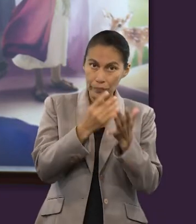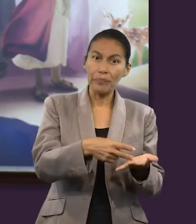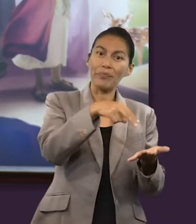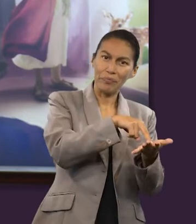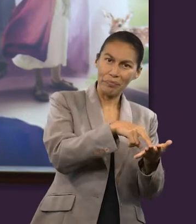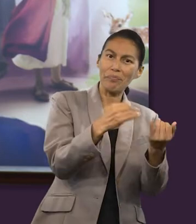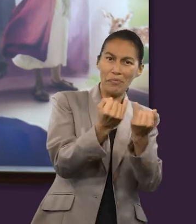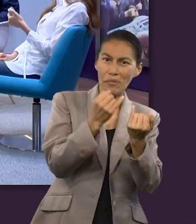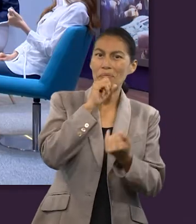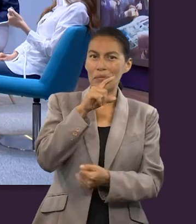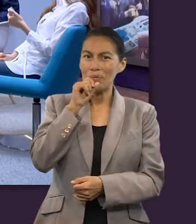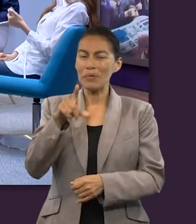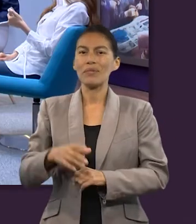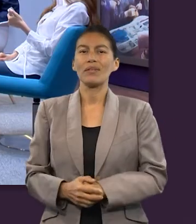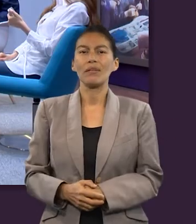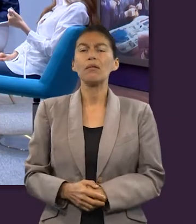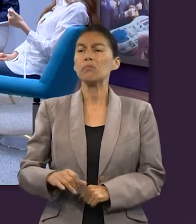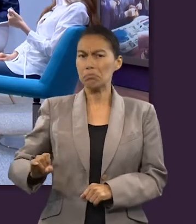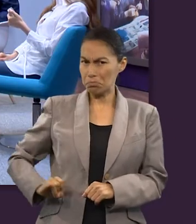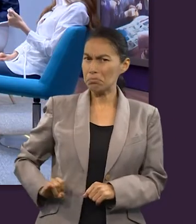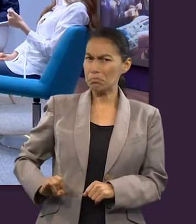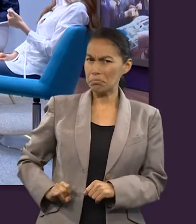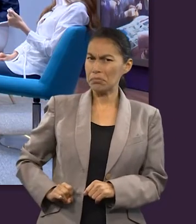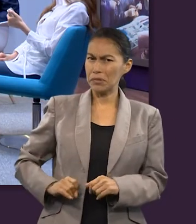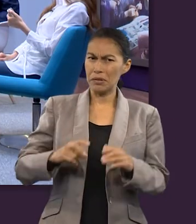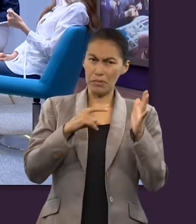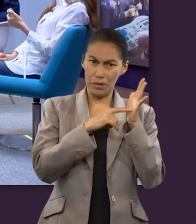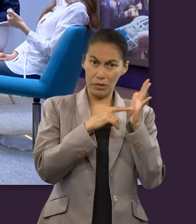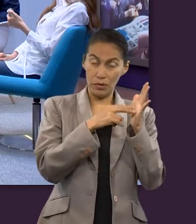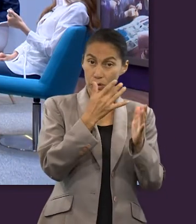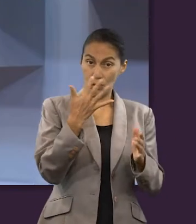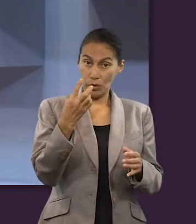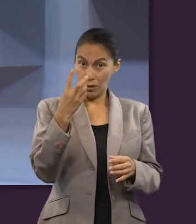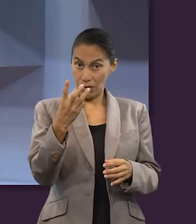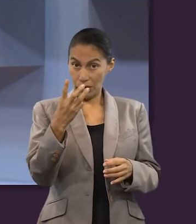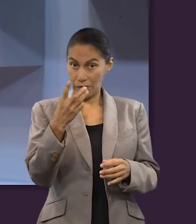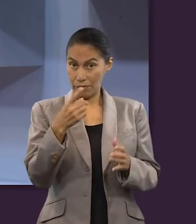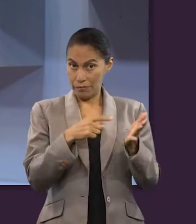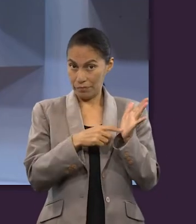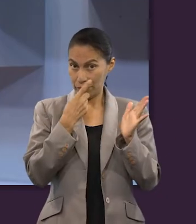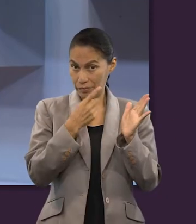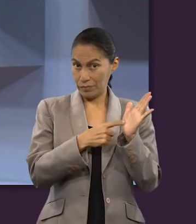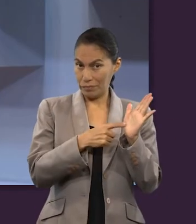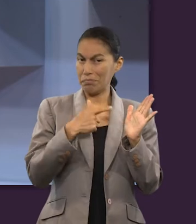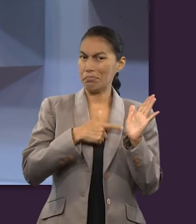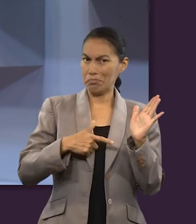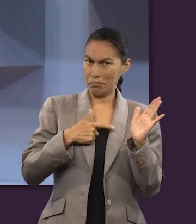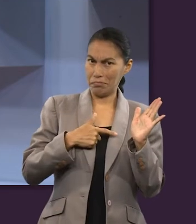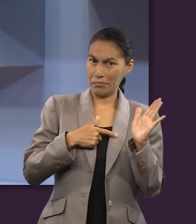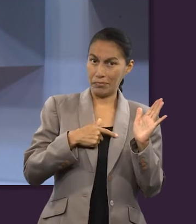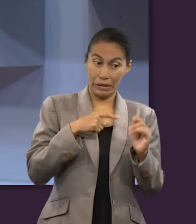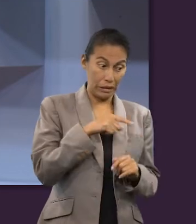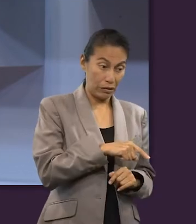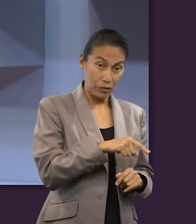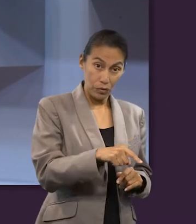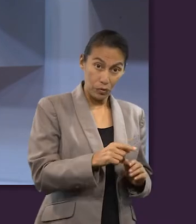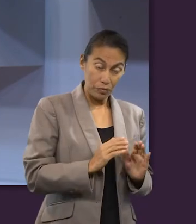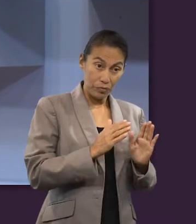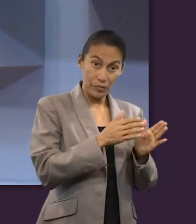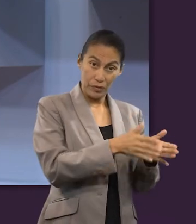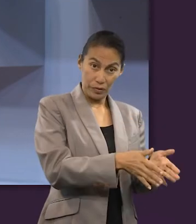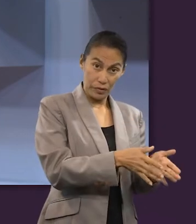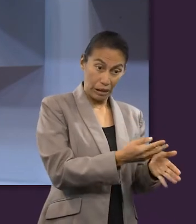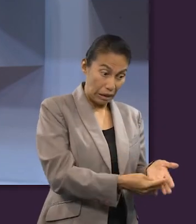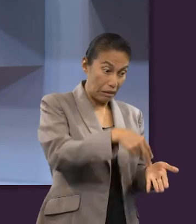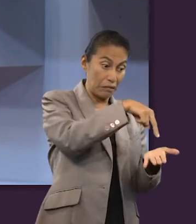de Jesús. Muy interesante. Y me gusta lo que dice el versículo 53. Ellos salen y van a la